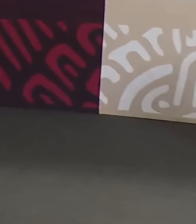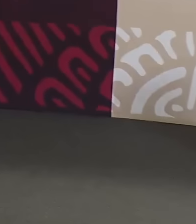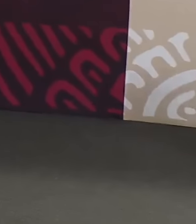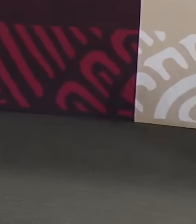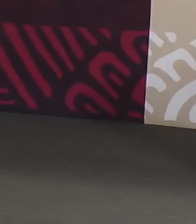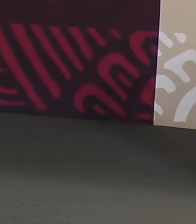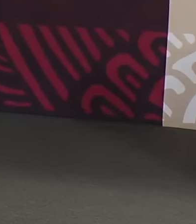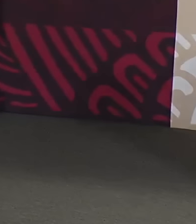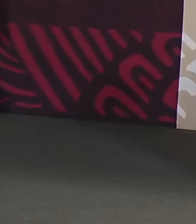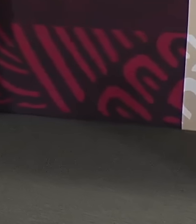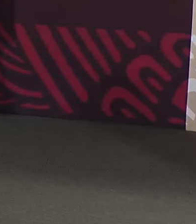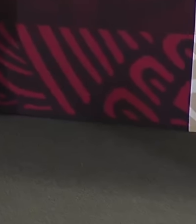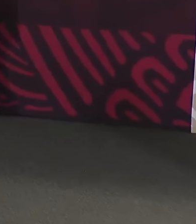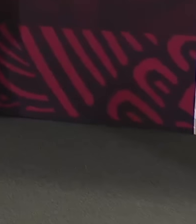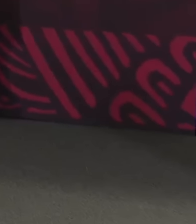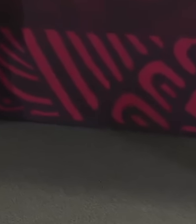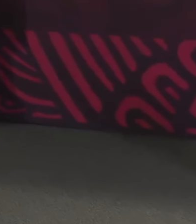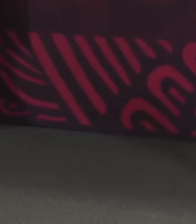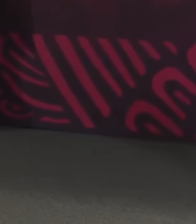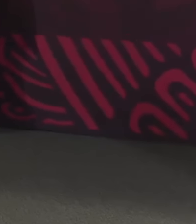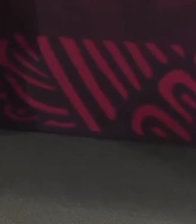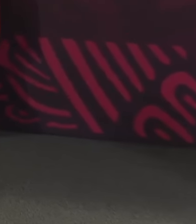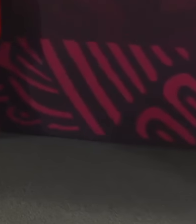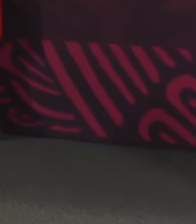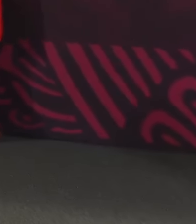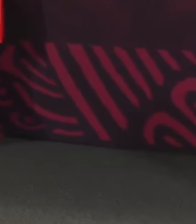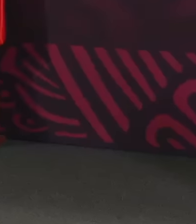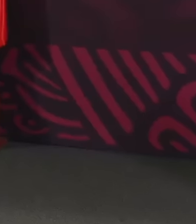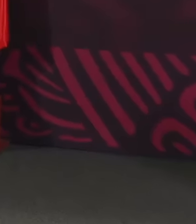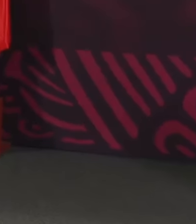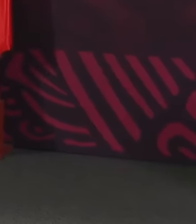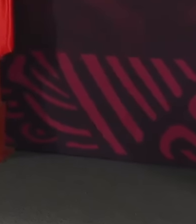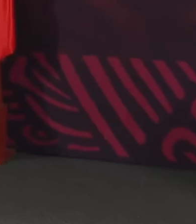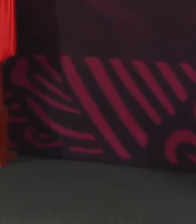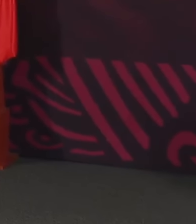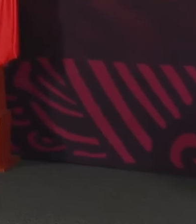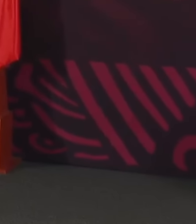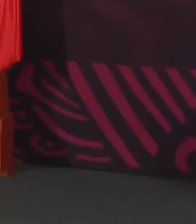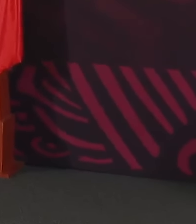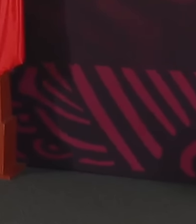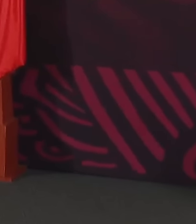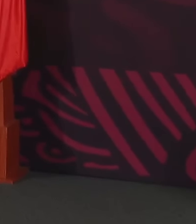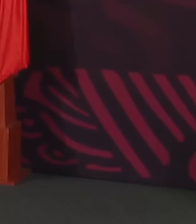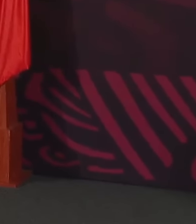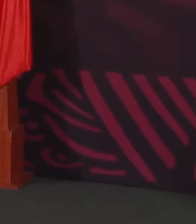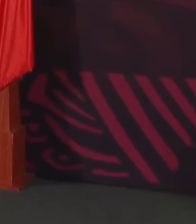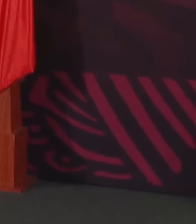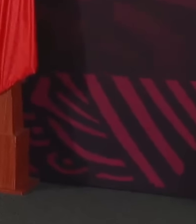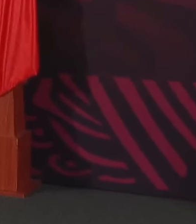Ánimo al mal tiempo, buena cara.